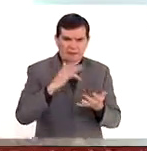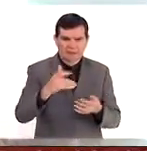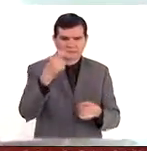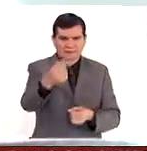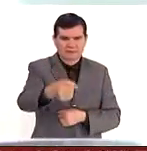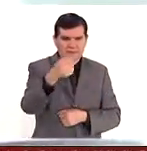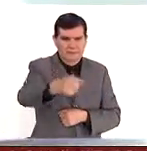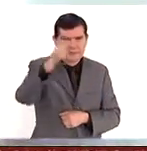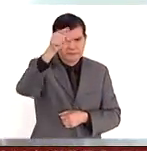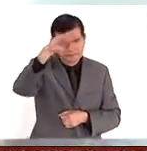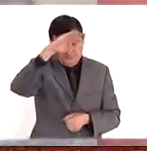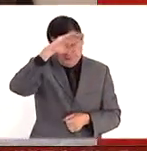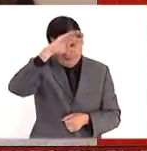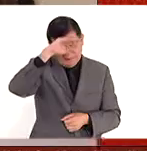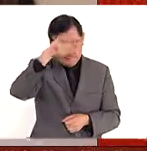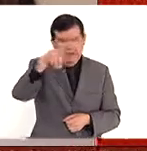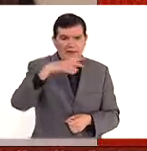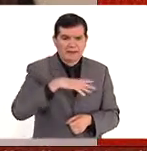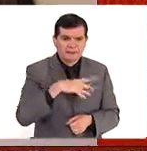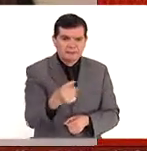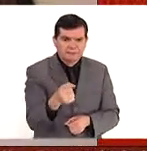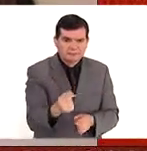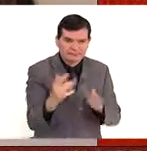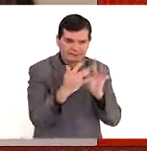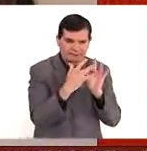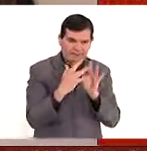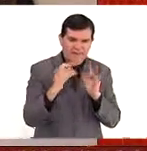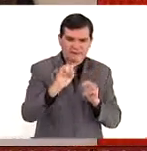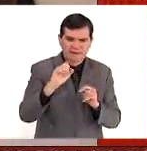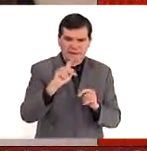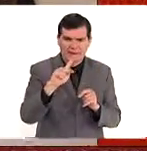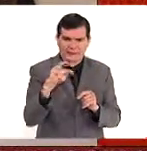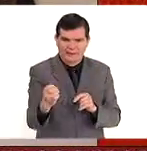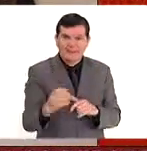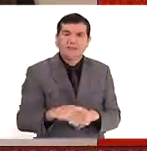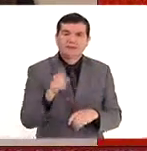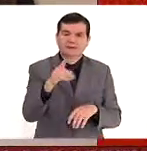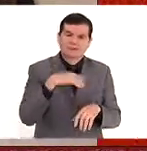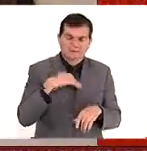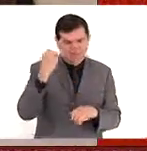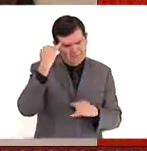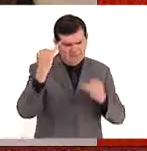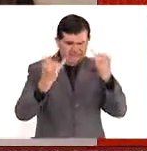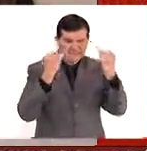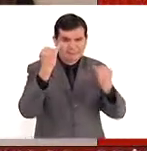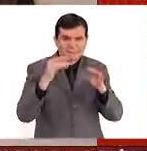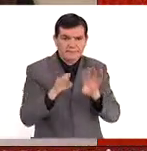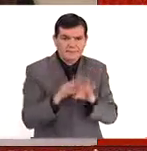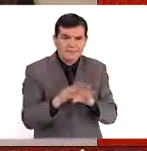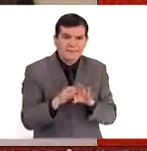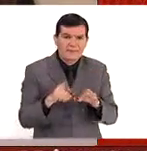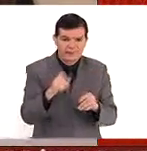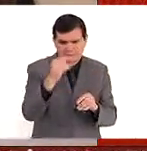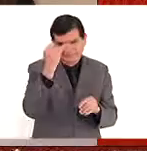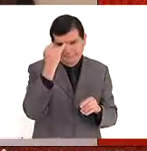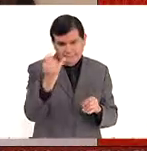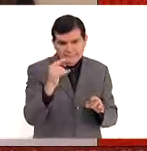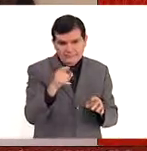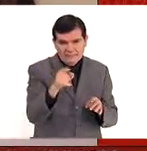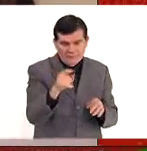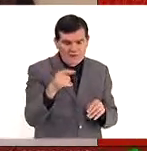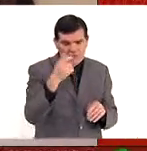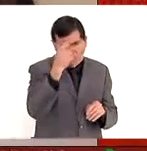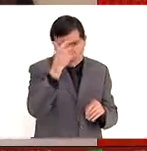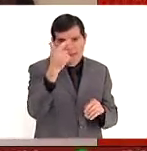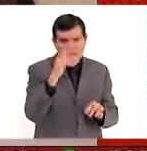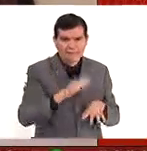hasta Monterrey, donde estás enlazada vía Skype. Y nos imaginamos, bueno, que esta idea probablemente te